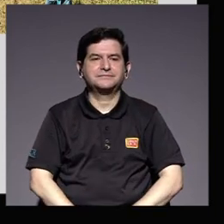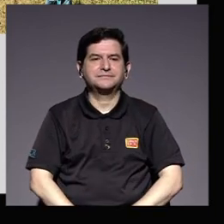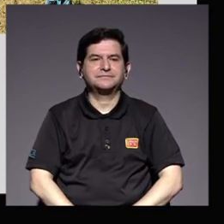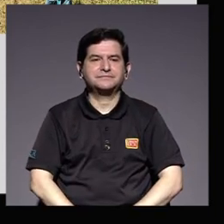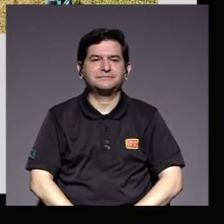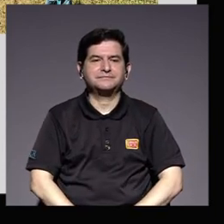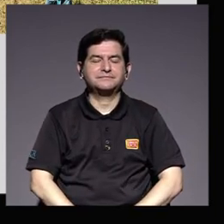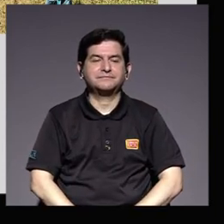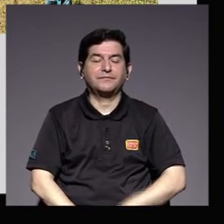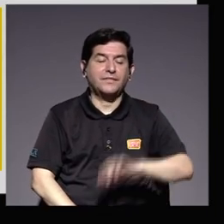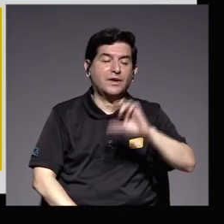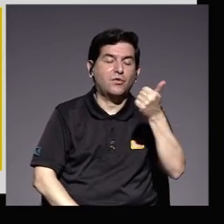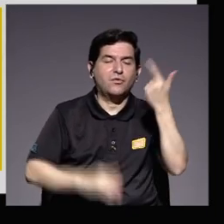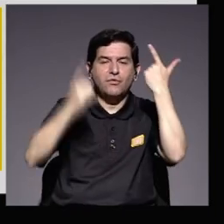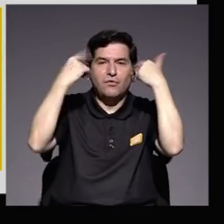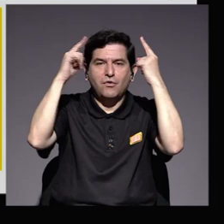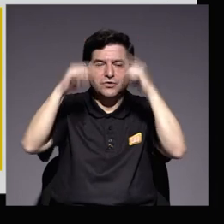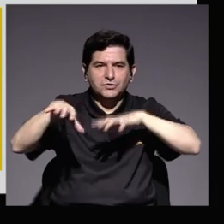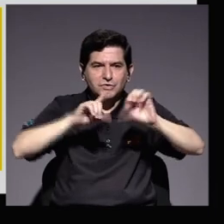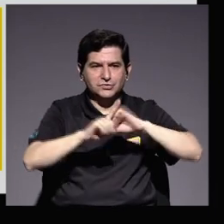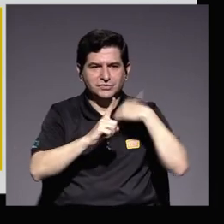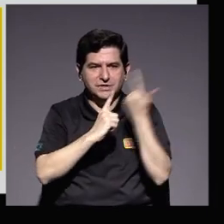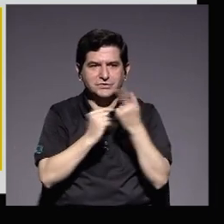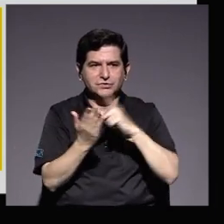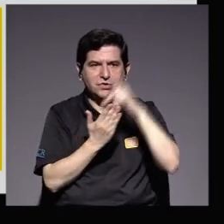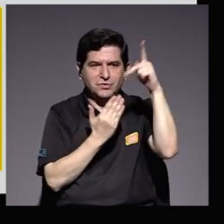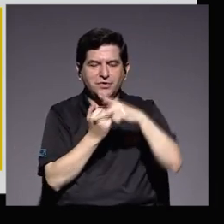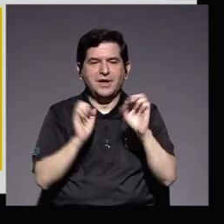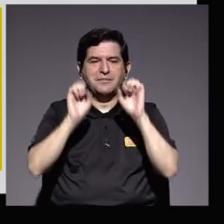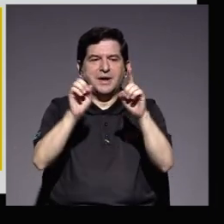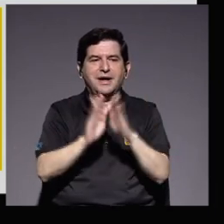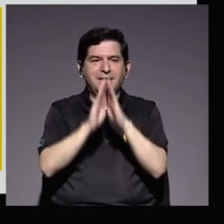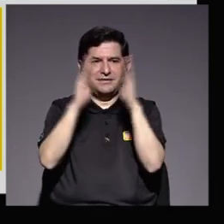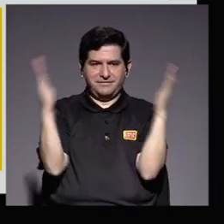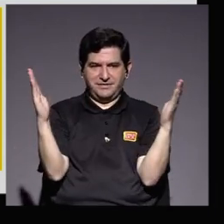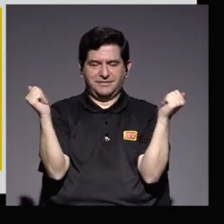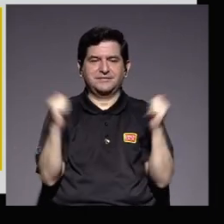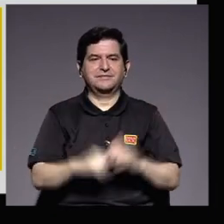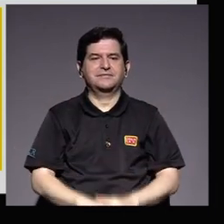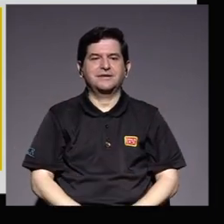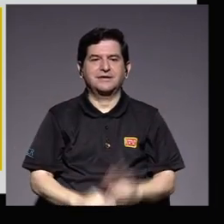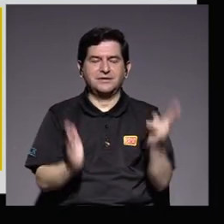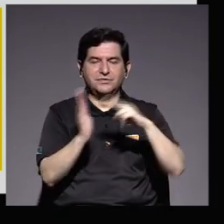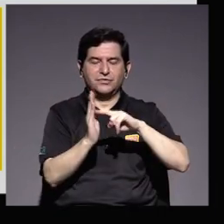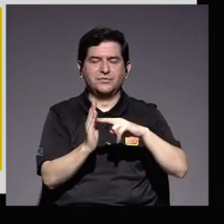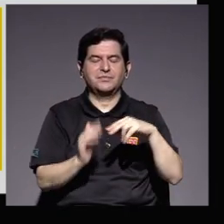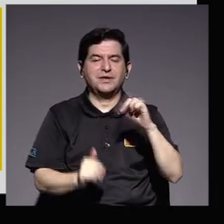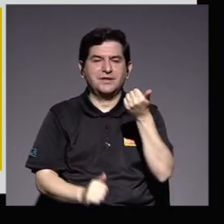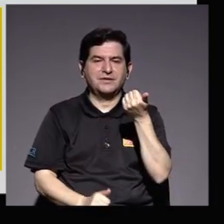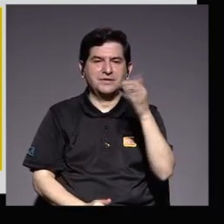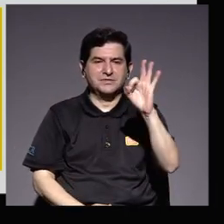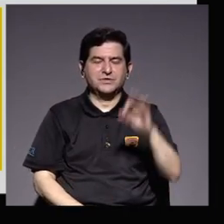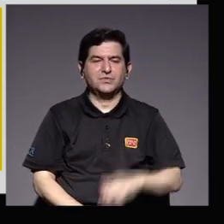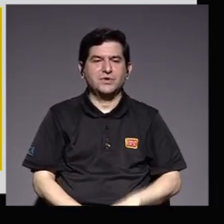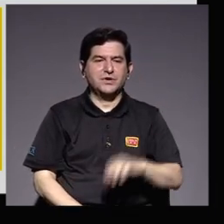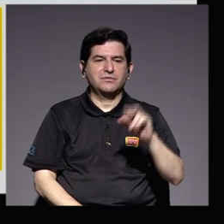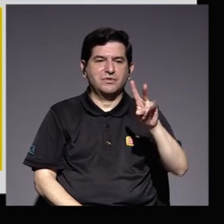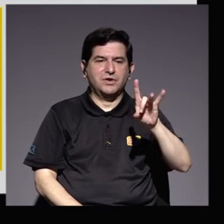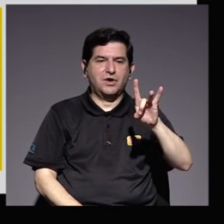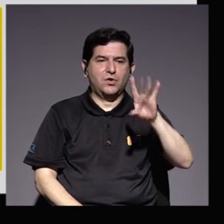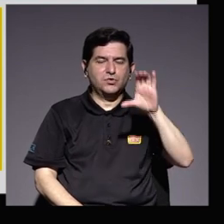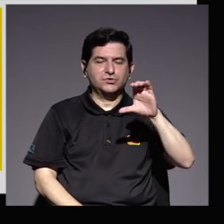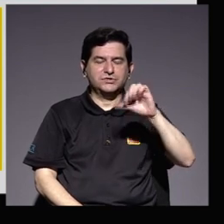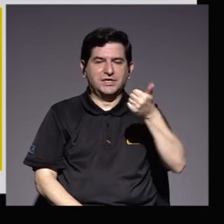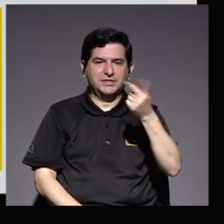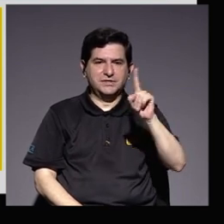entre otros logros de acción social destaca el programa de educación abierta que en el 2019 permitió que 811 personas se